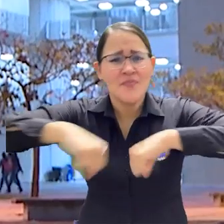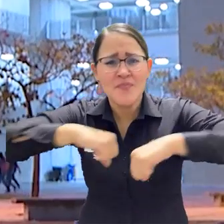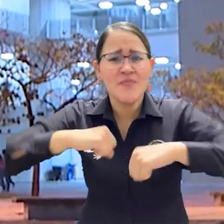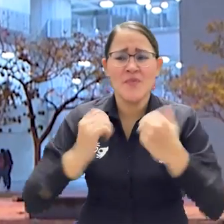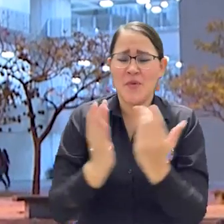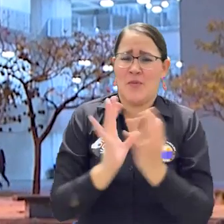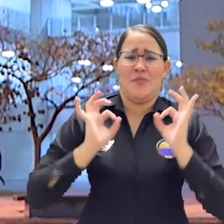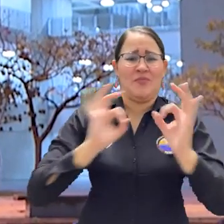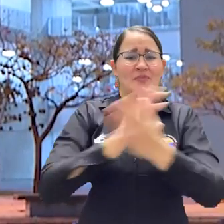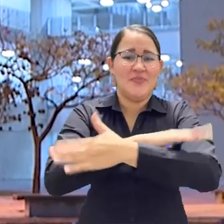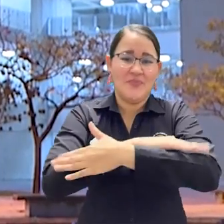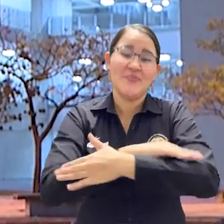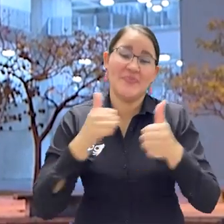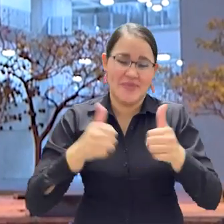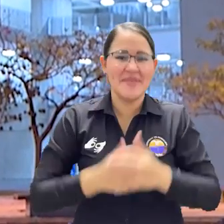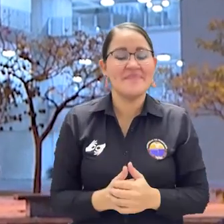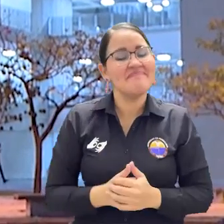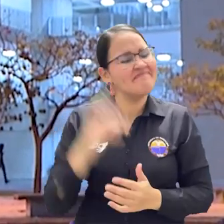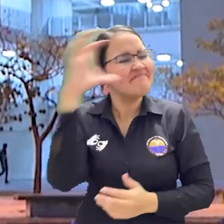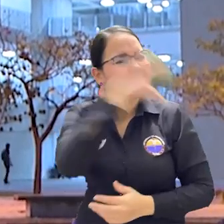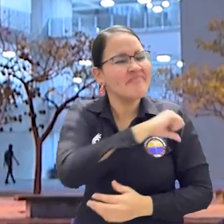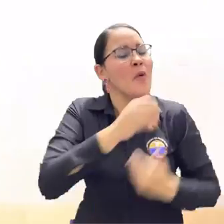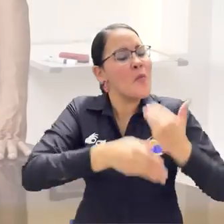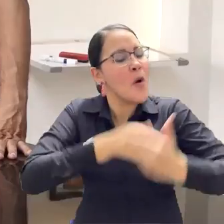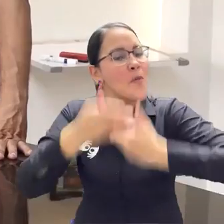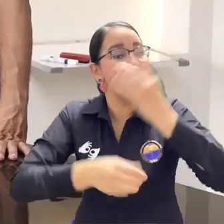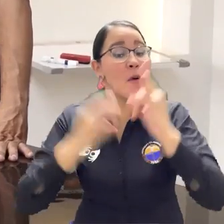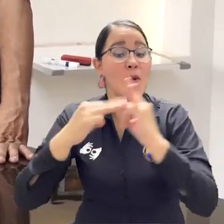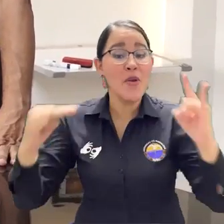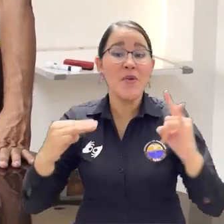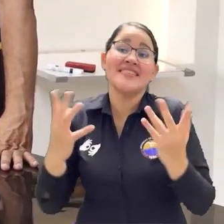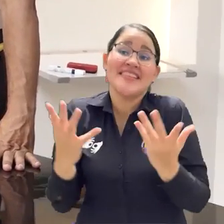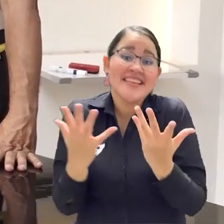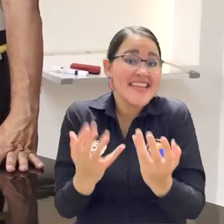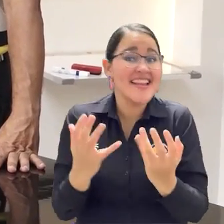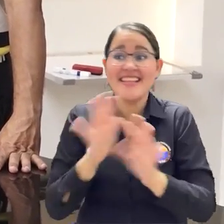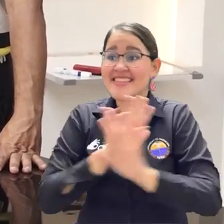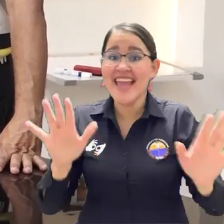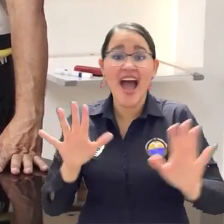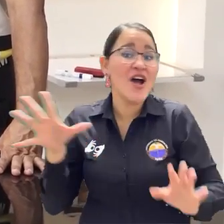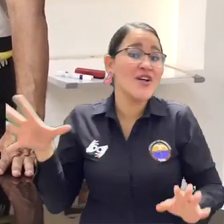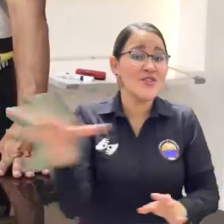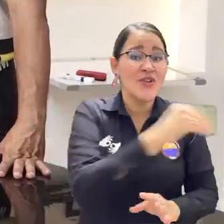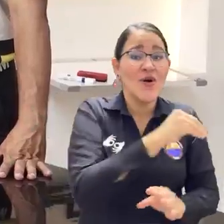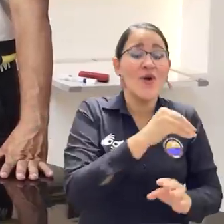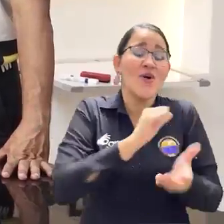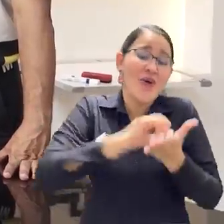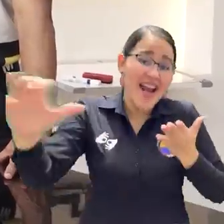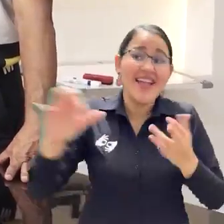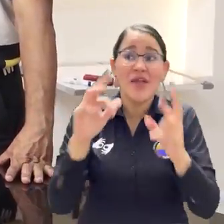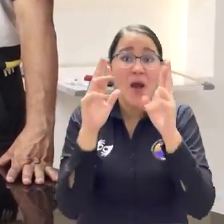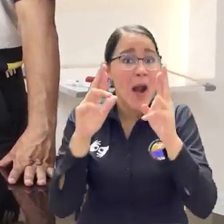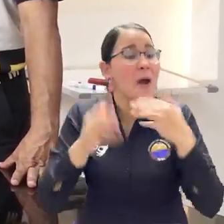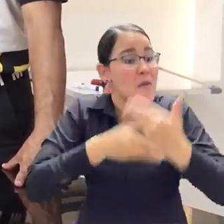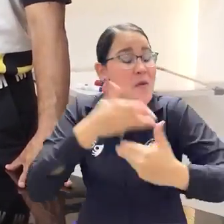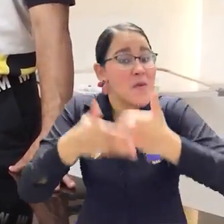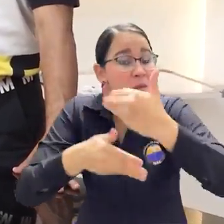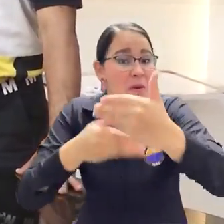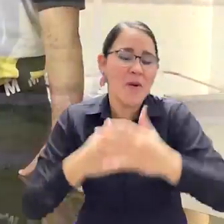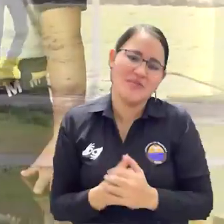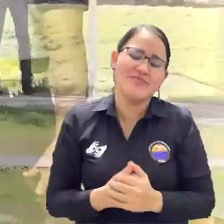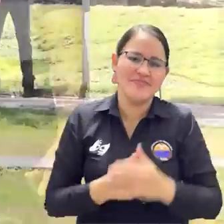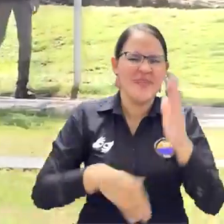De esta manera, la Universidad del Magdalena se acerca cada vez más al deseo de la gratuidad para la totalidad de